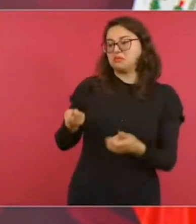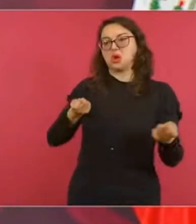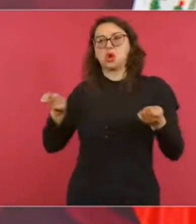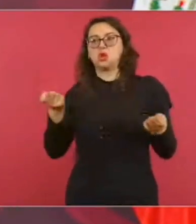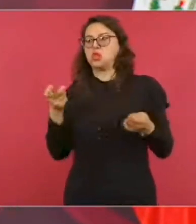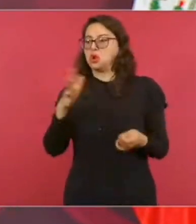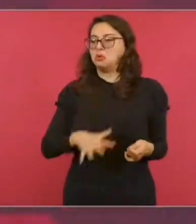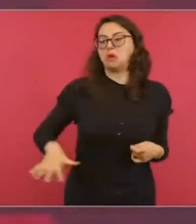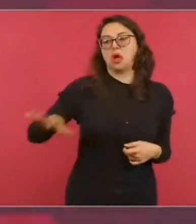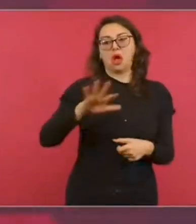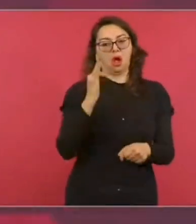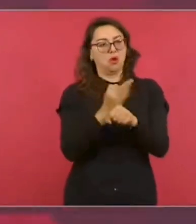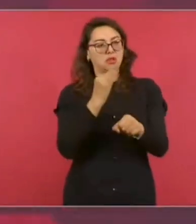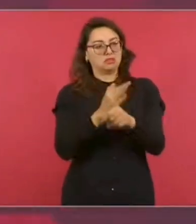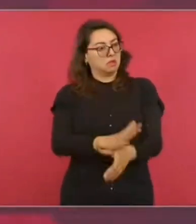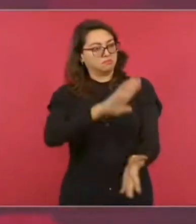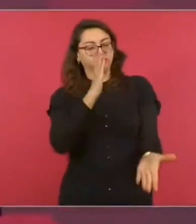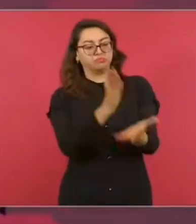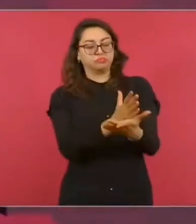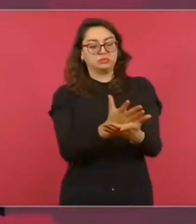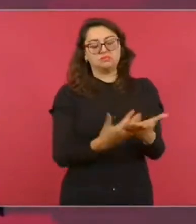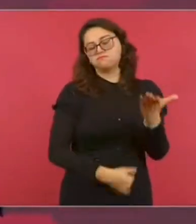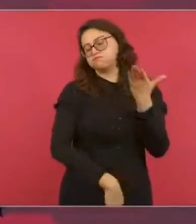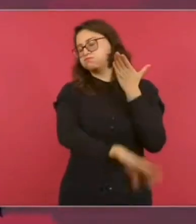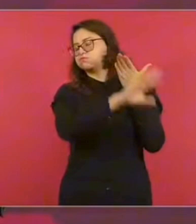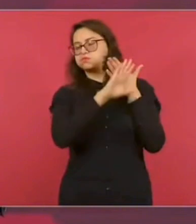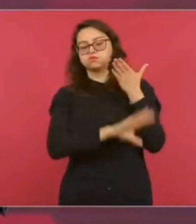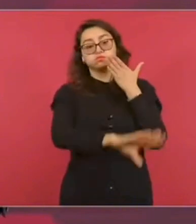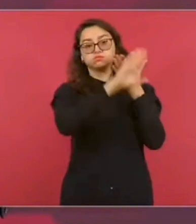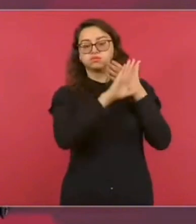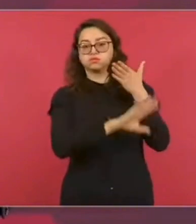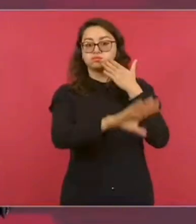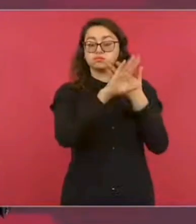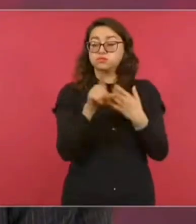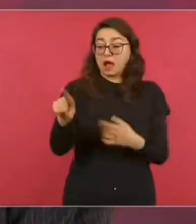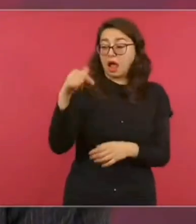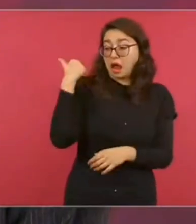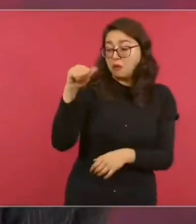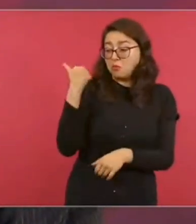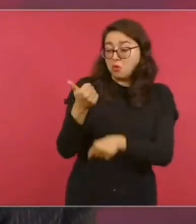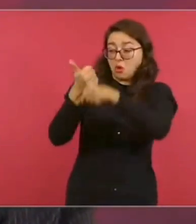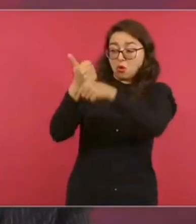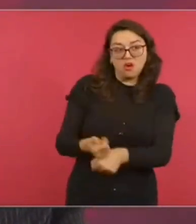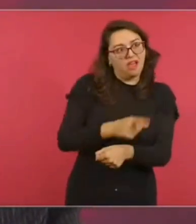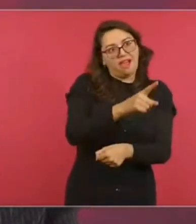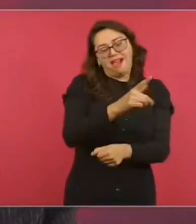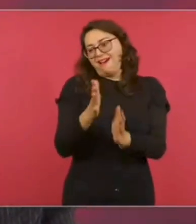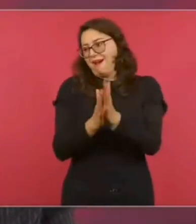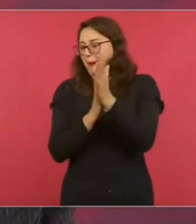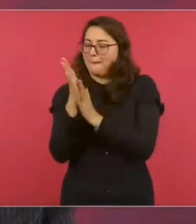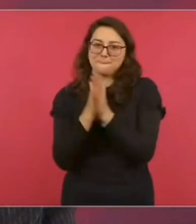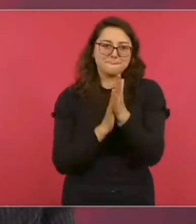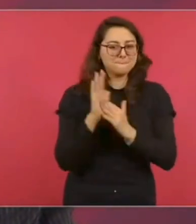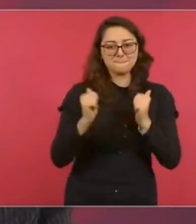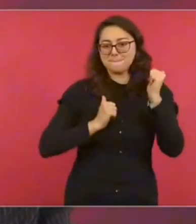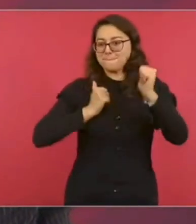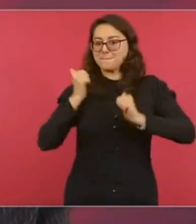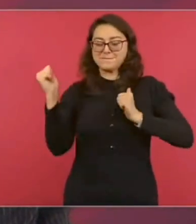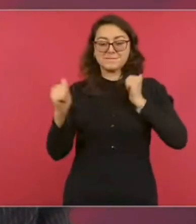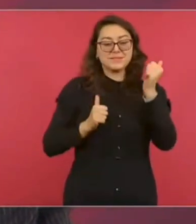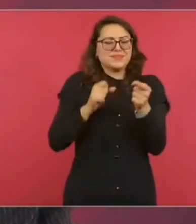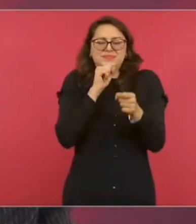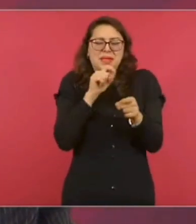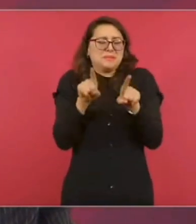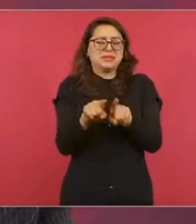cambiado, y viene esta tragedia, como sucedió también cuando la pandemia